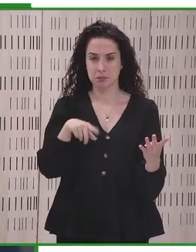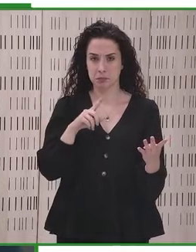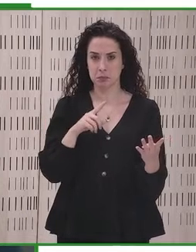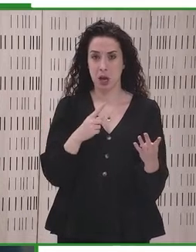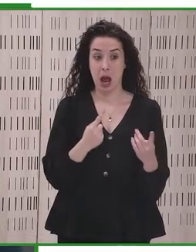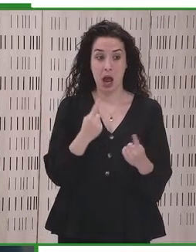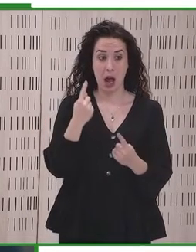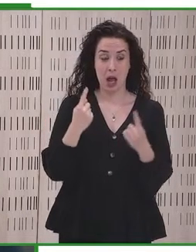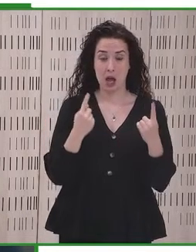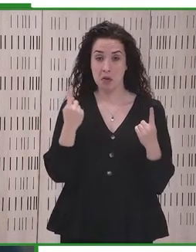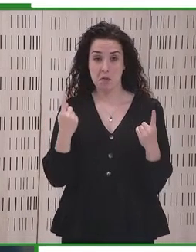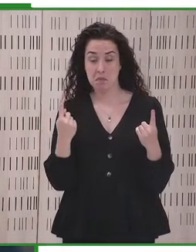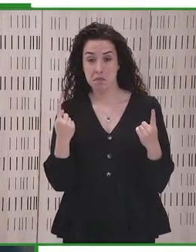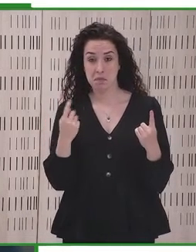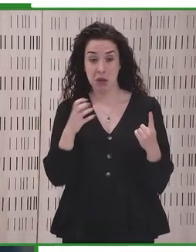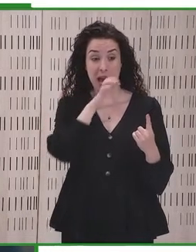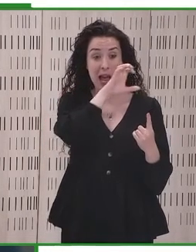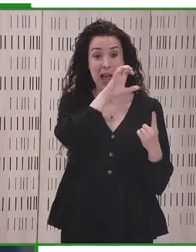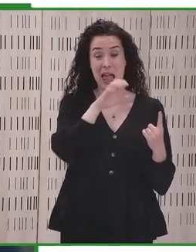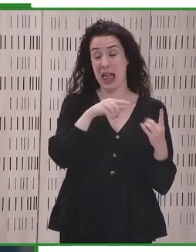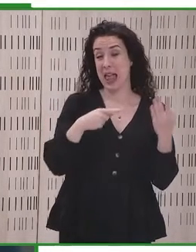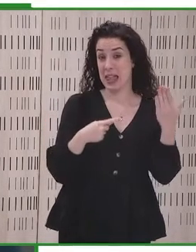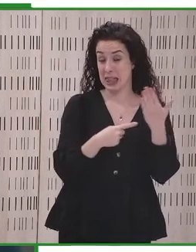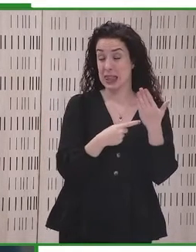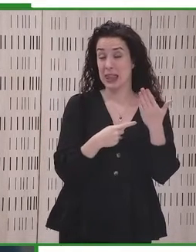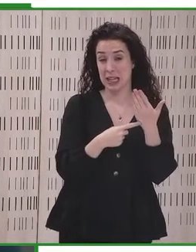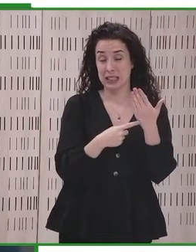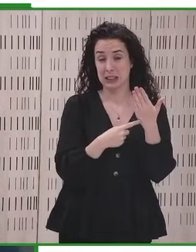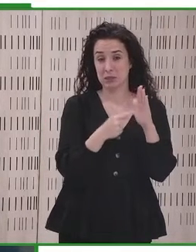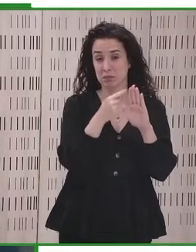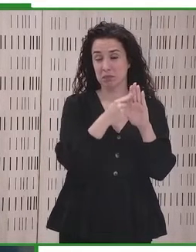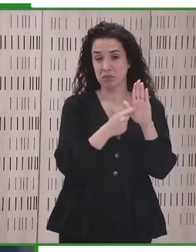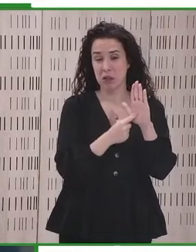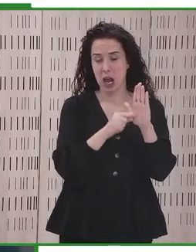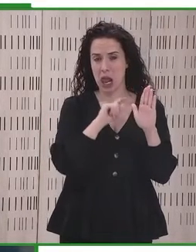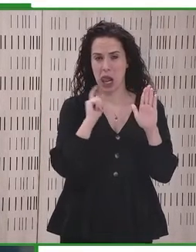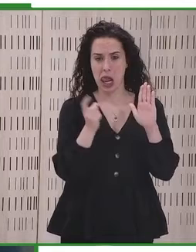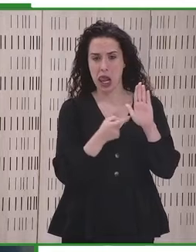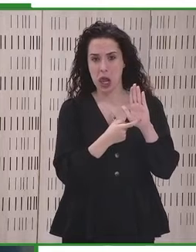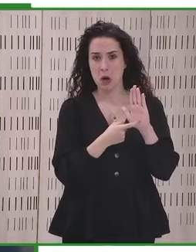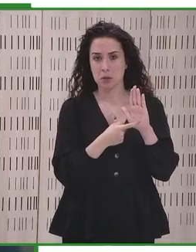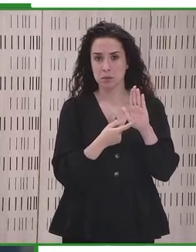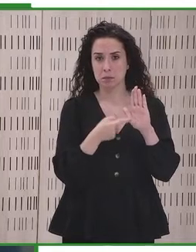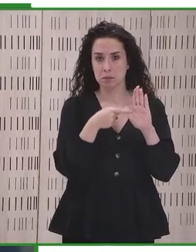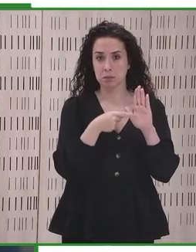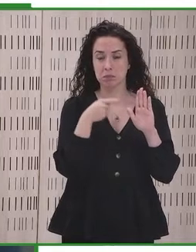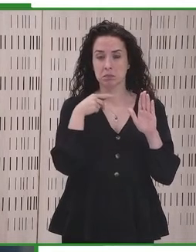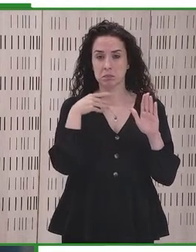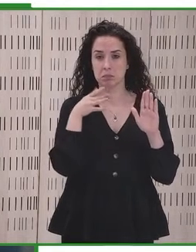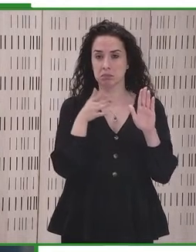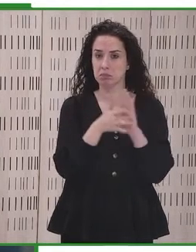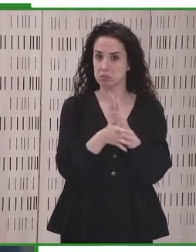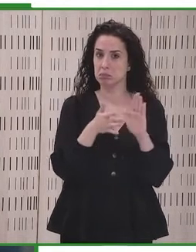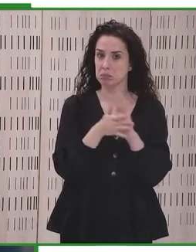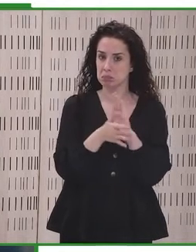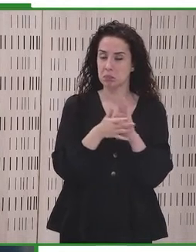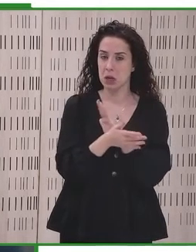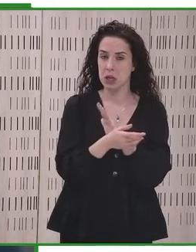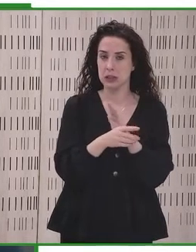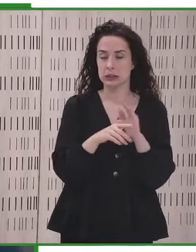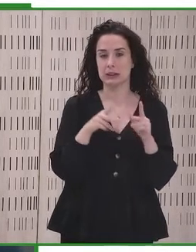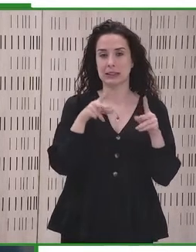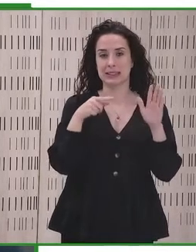distintas perspectivas procedentes de distintos países miembros con distintas naturalezas.